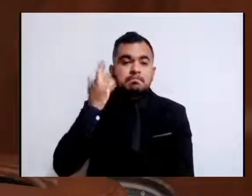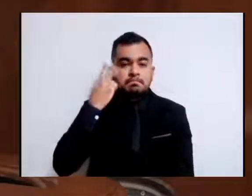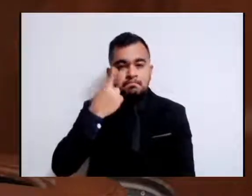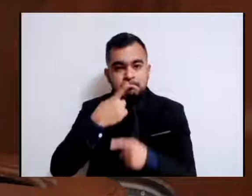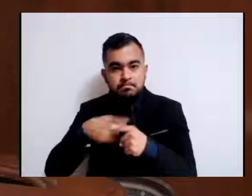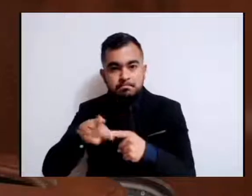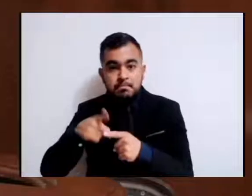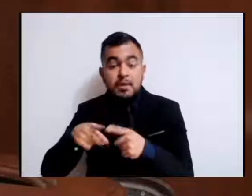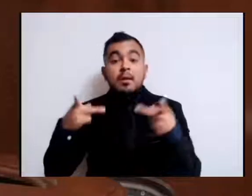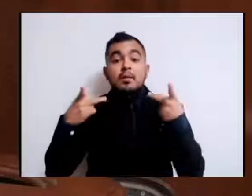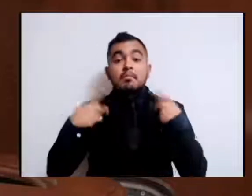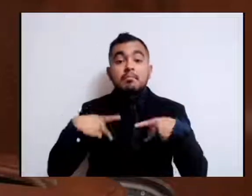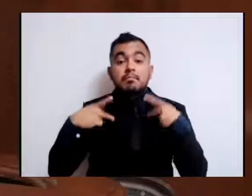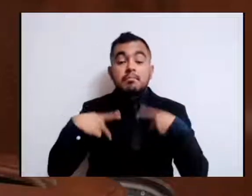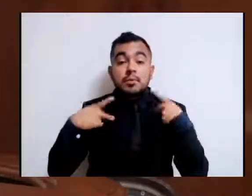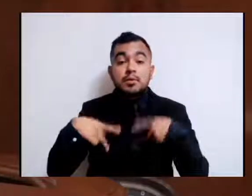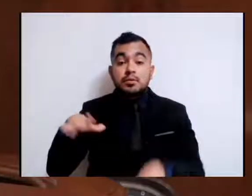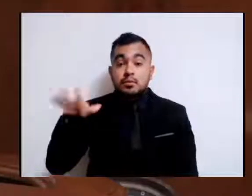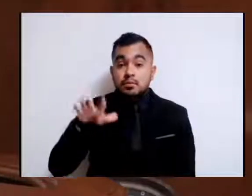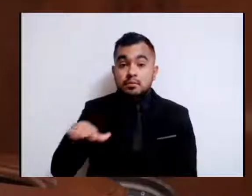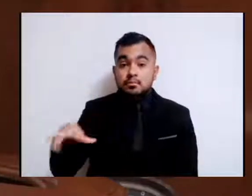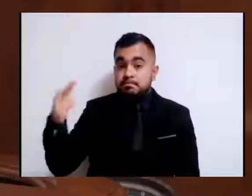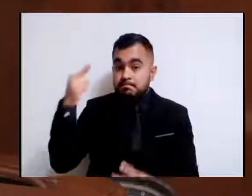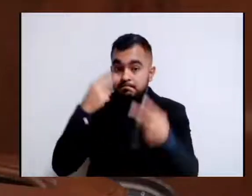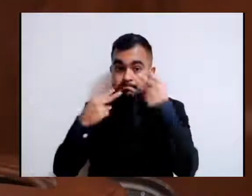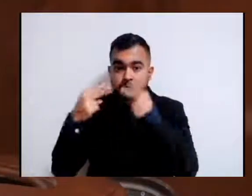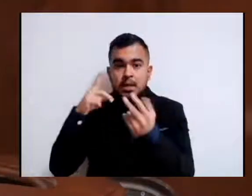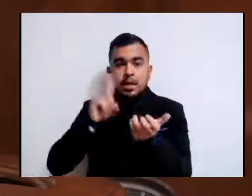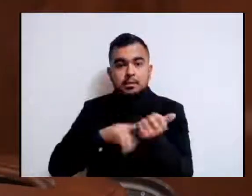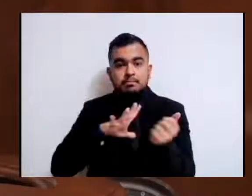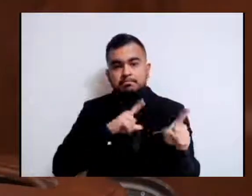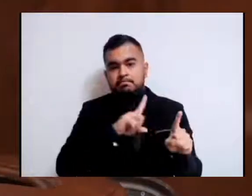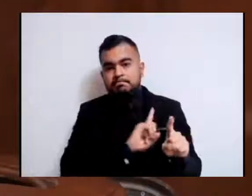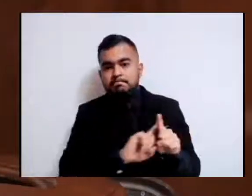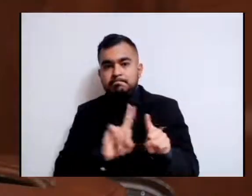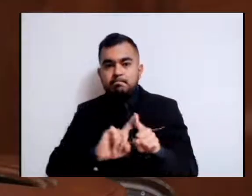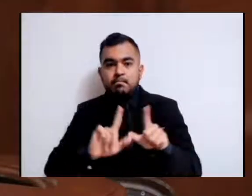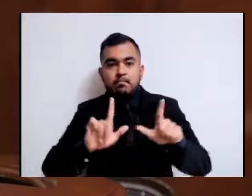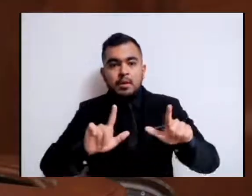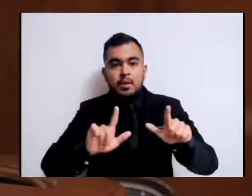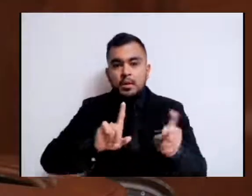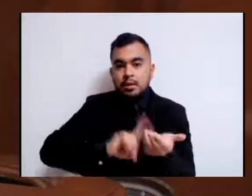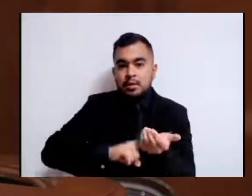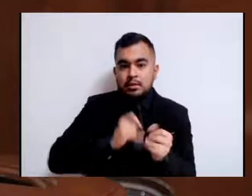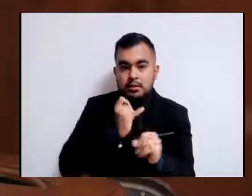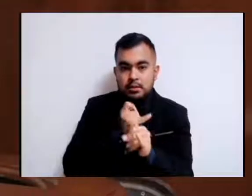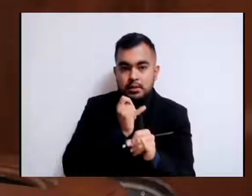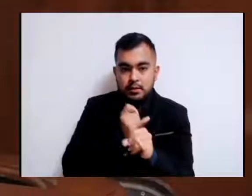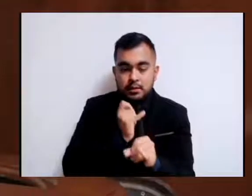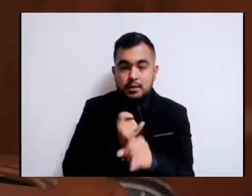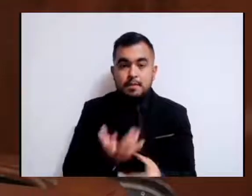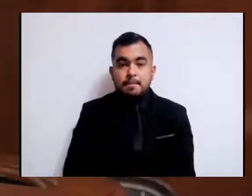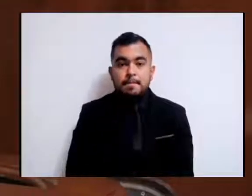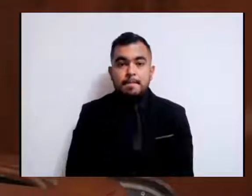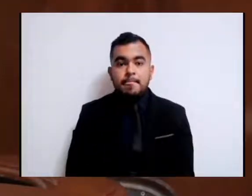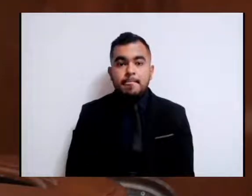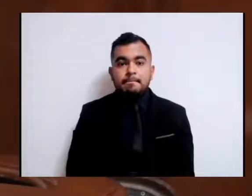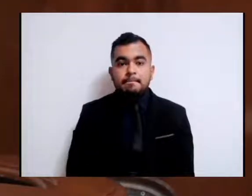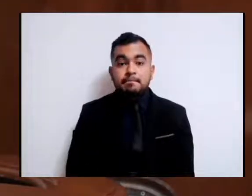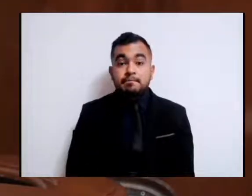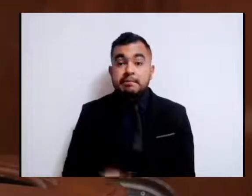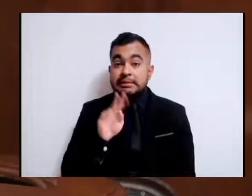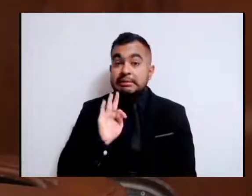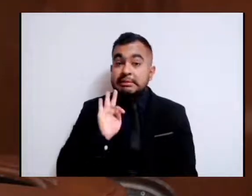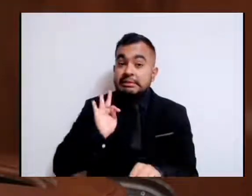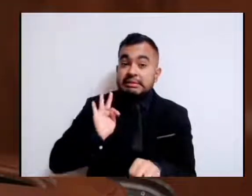ciudadanos que nos siguen desde las diferentes plataformas digitales. Garantizar la tutela de